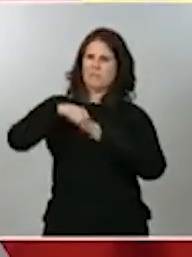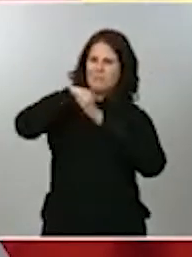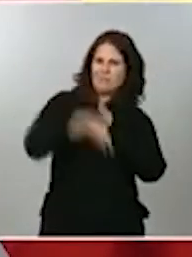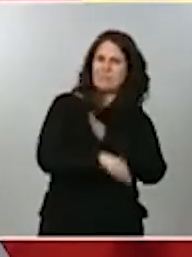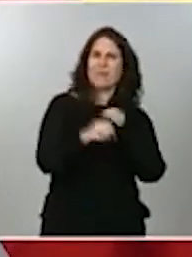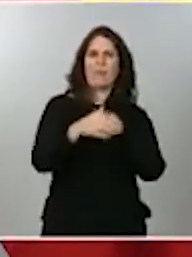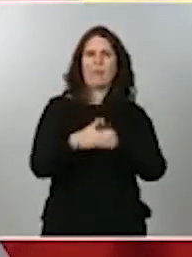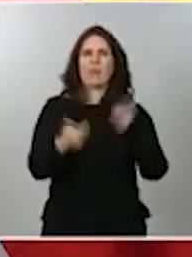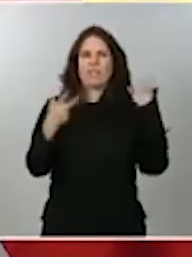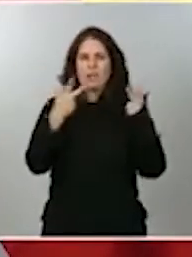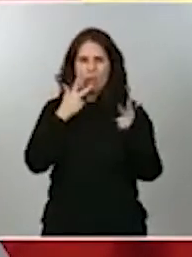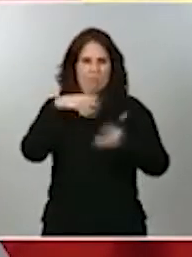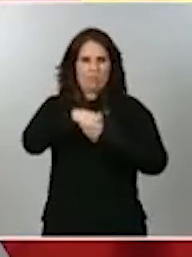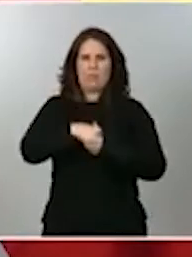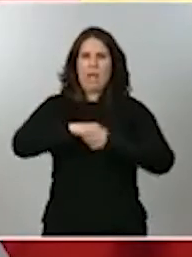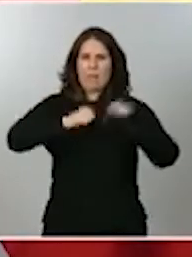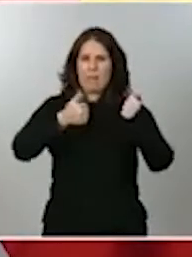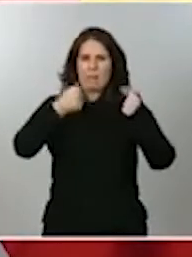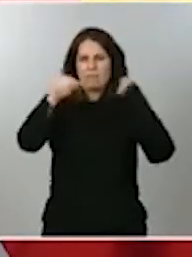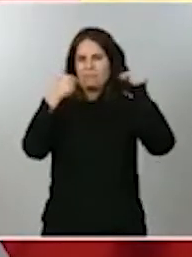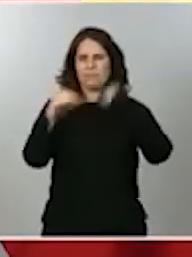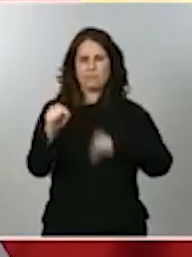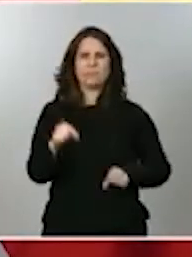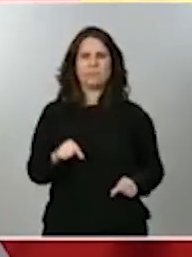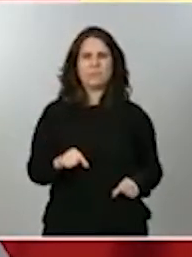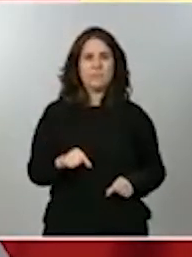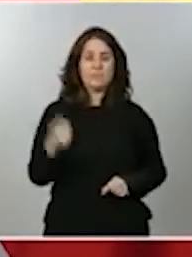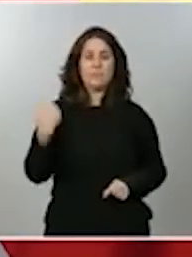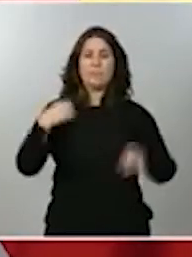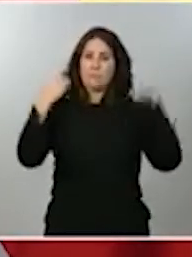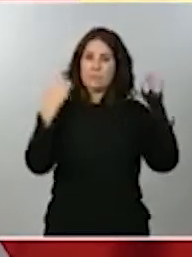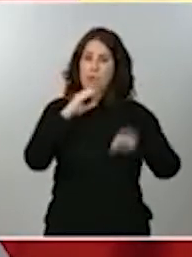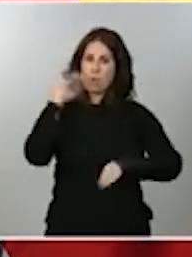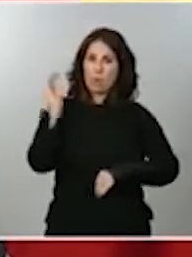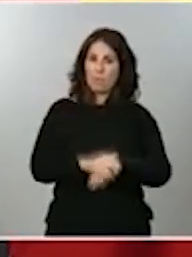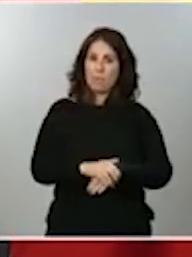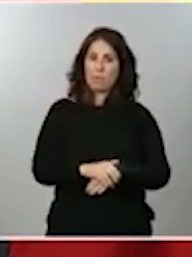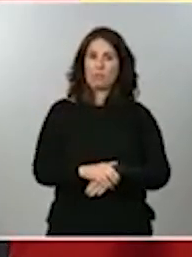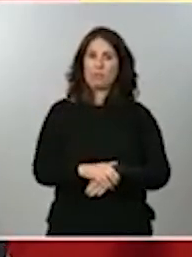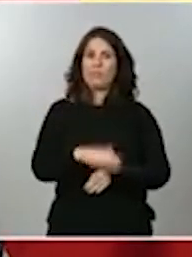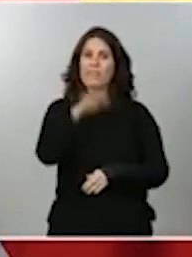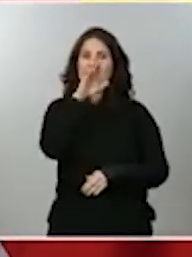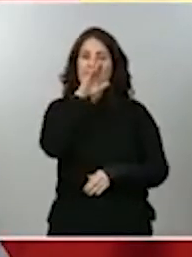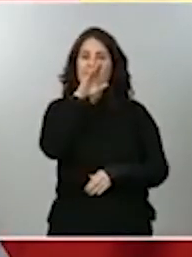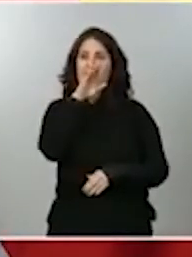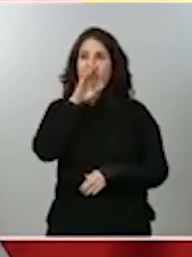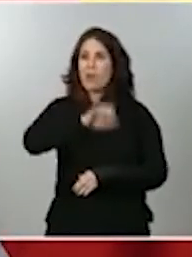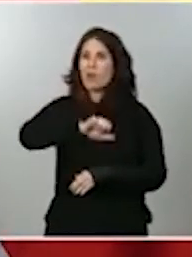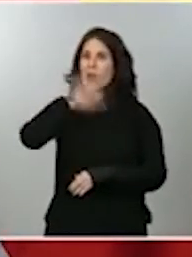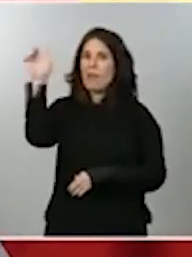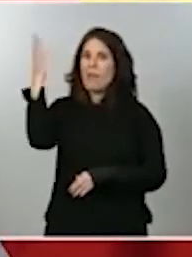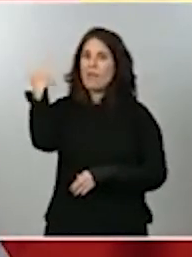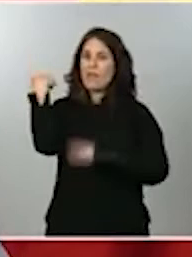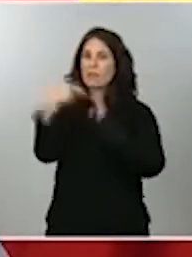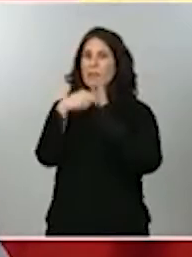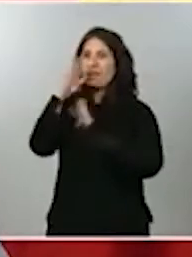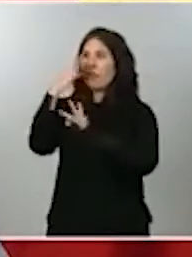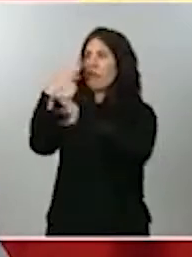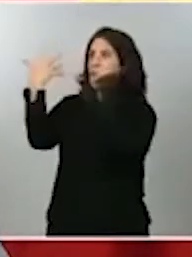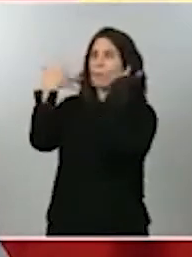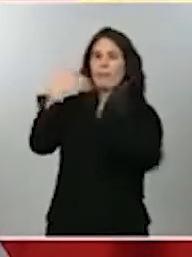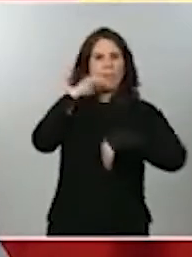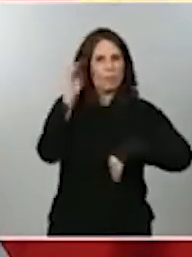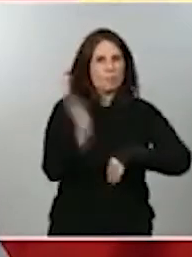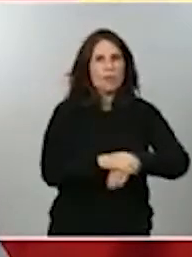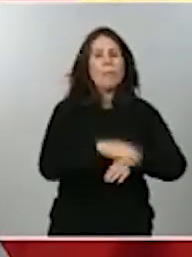He de señalarles también que, con esto, damos cumplimiento a la Recomendación Europea del 2014, pero también nos insertamos en el debate